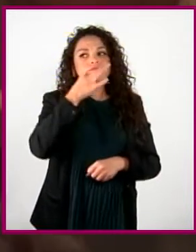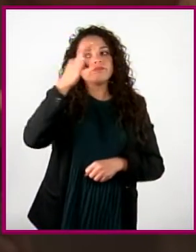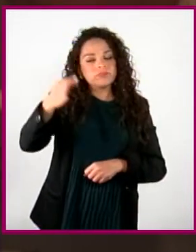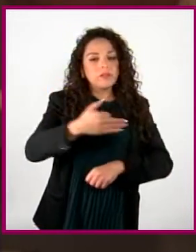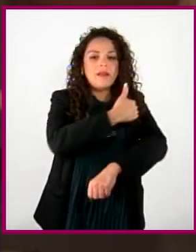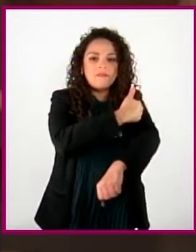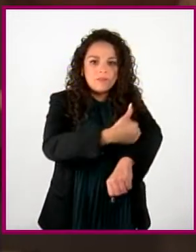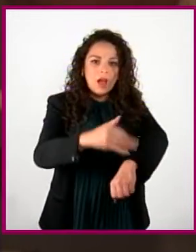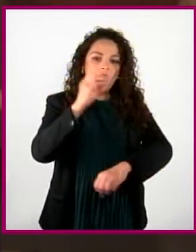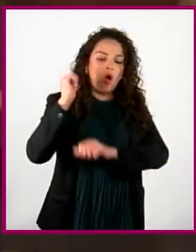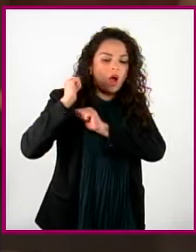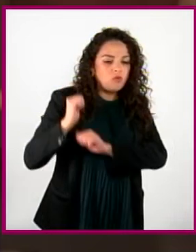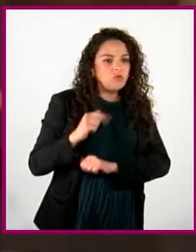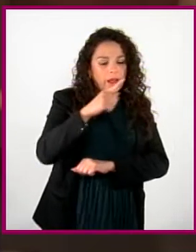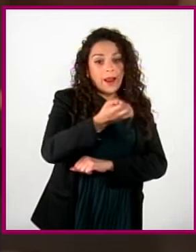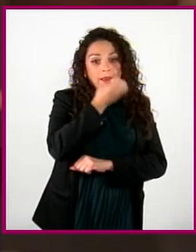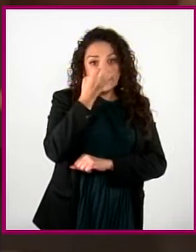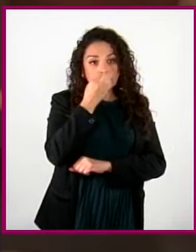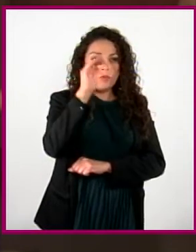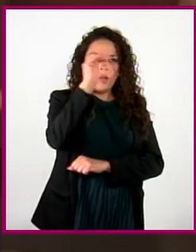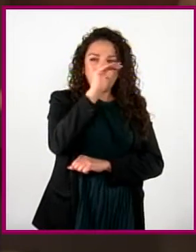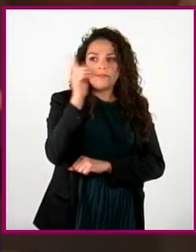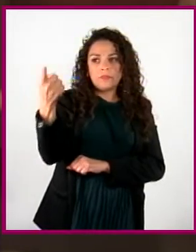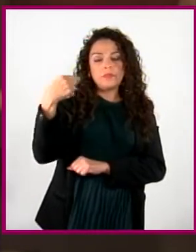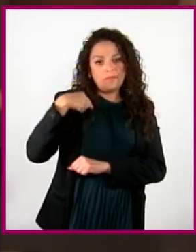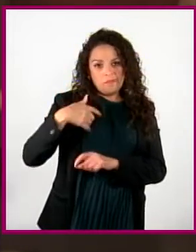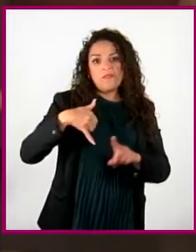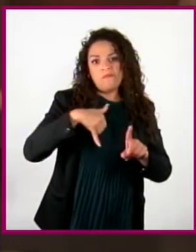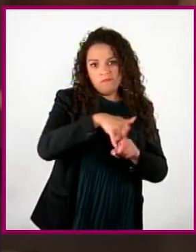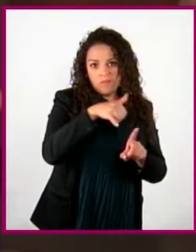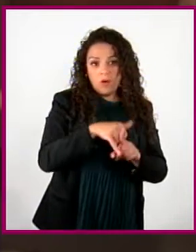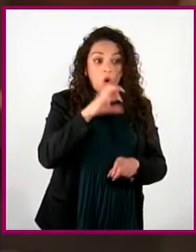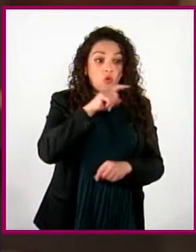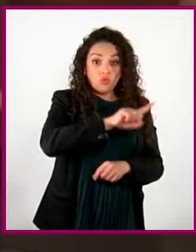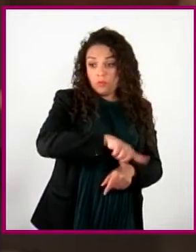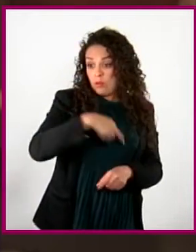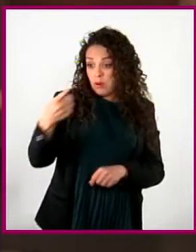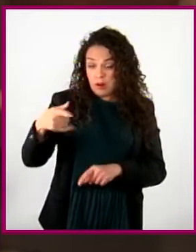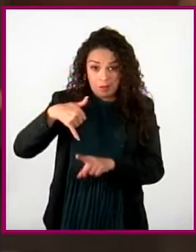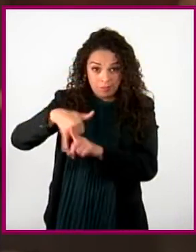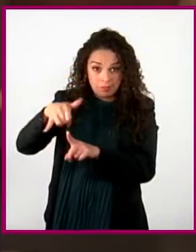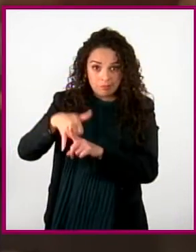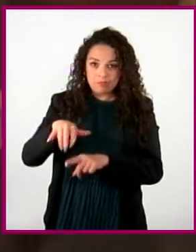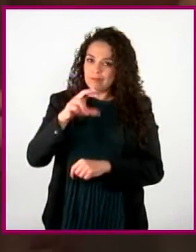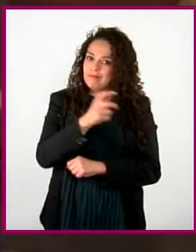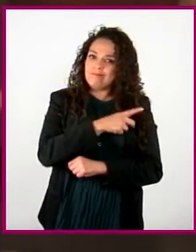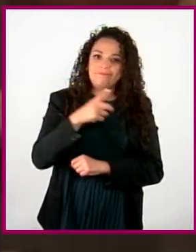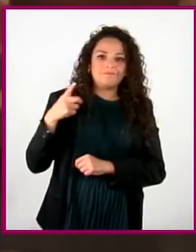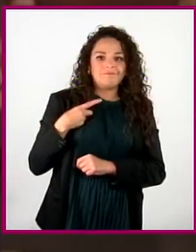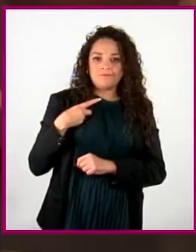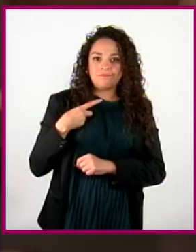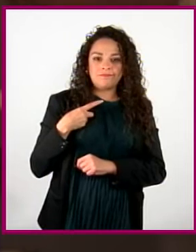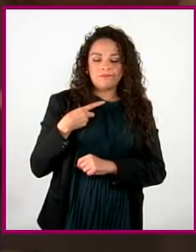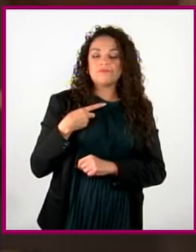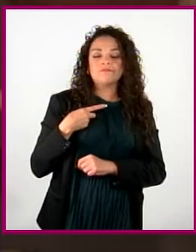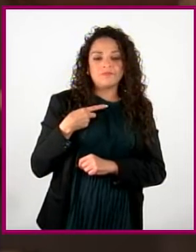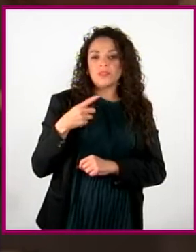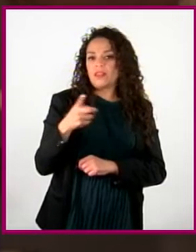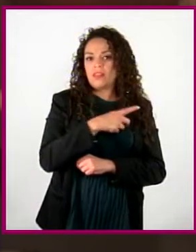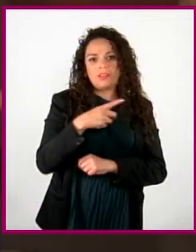en su familia, las autoridades de la escuela. Si son buleadores, no inventen. Salgan de esa espiral de violencia y mala onda